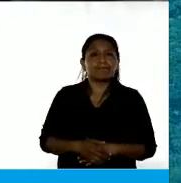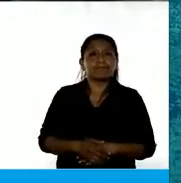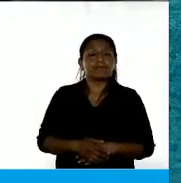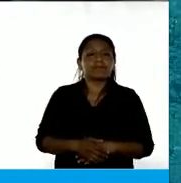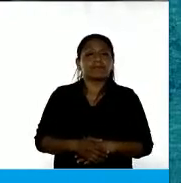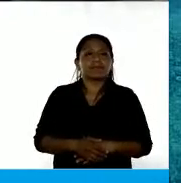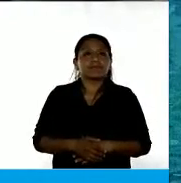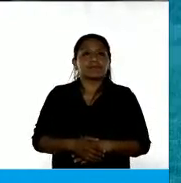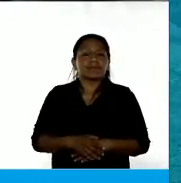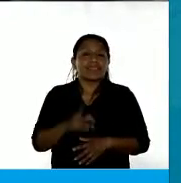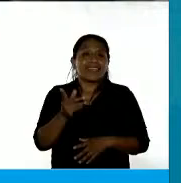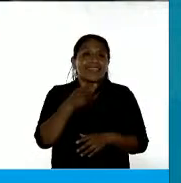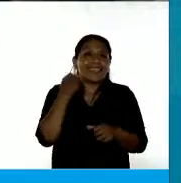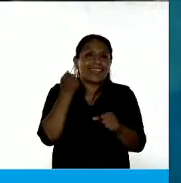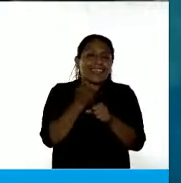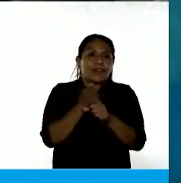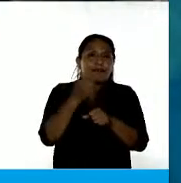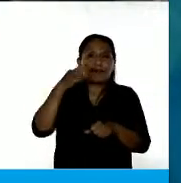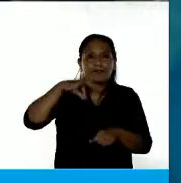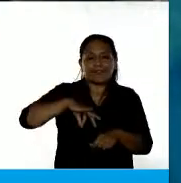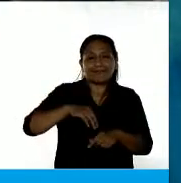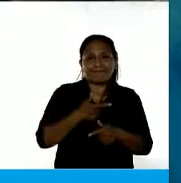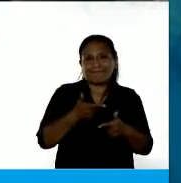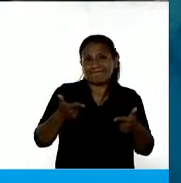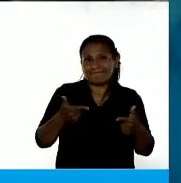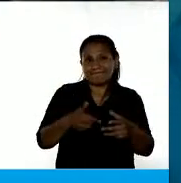Y es trabajo no remunerado, ¿sí?